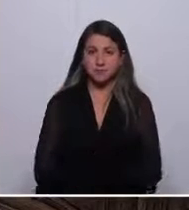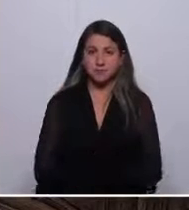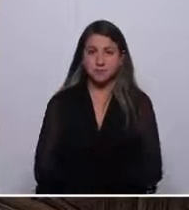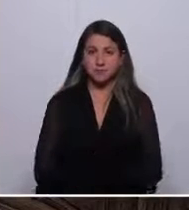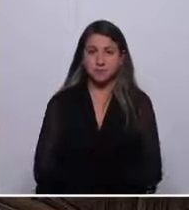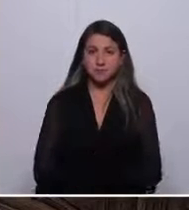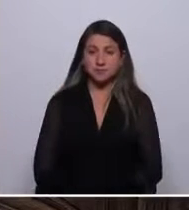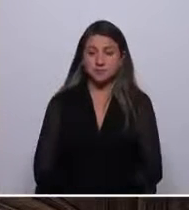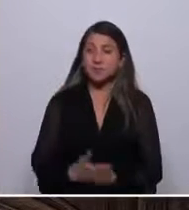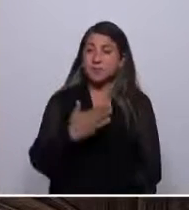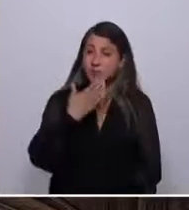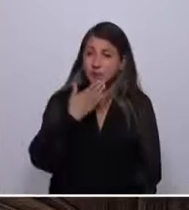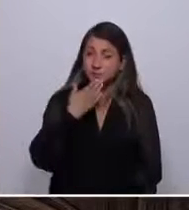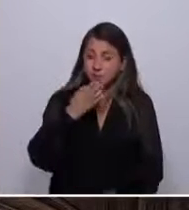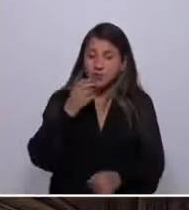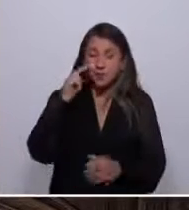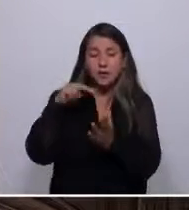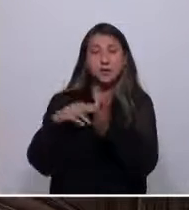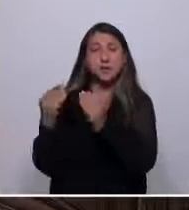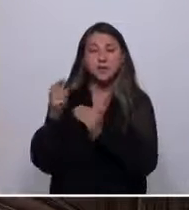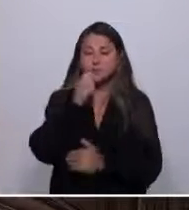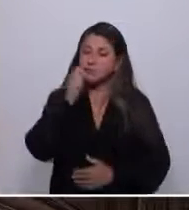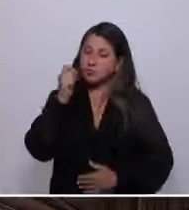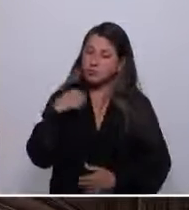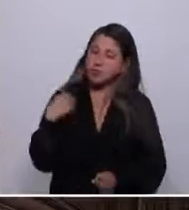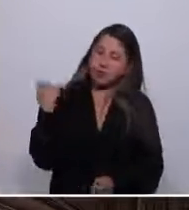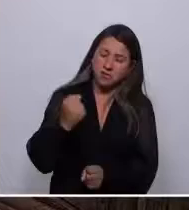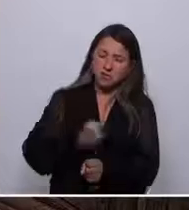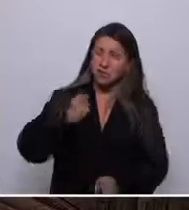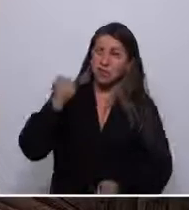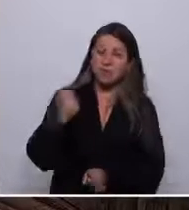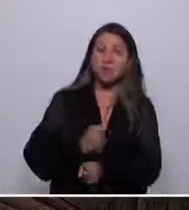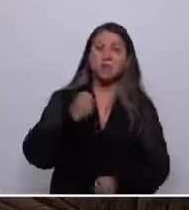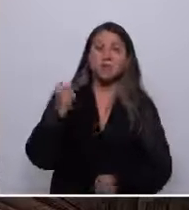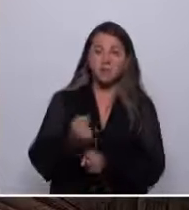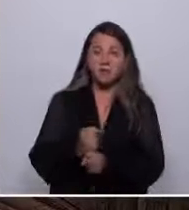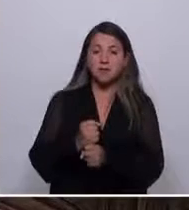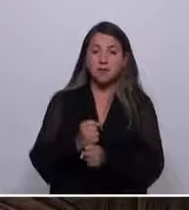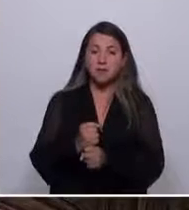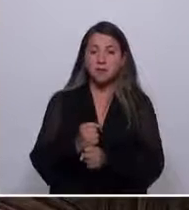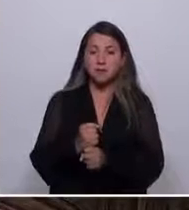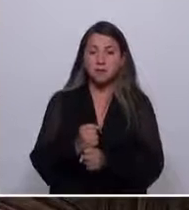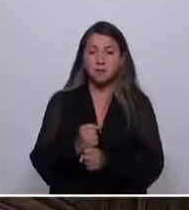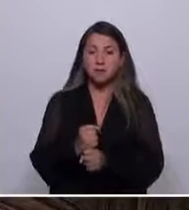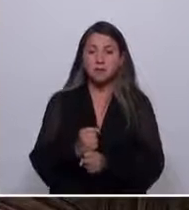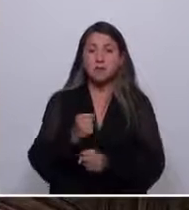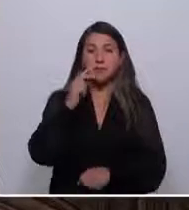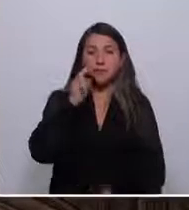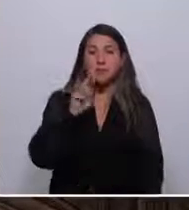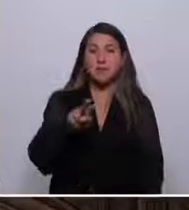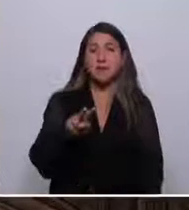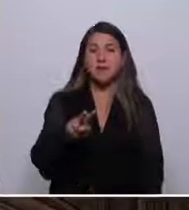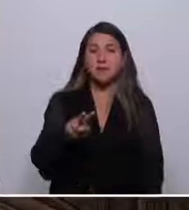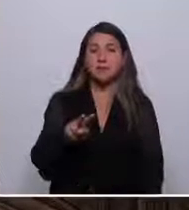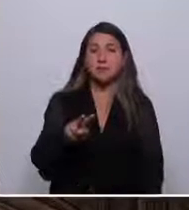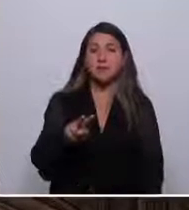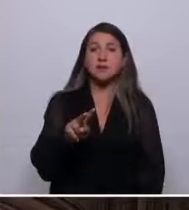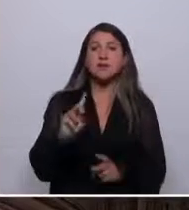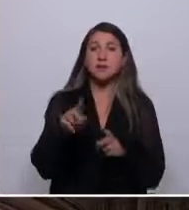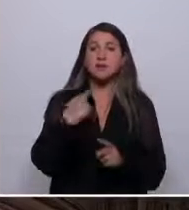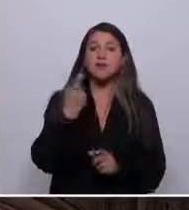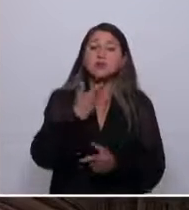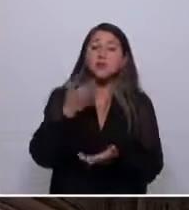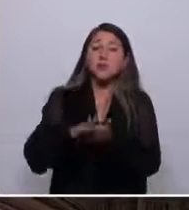Pero también con la esperanza, te prometo que trabajaremos para que veas y nuestros